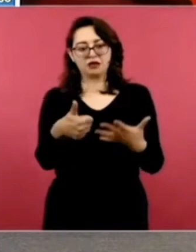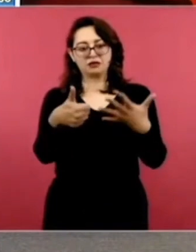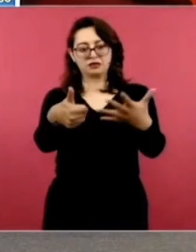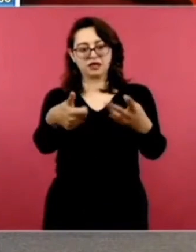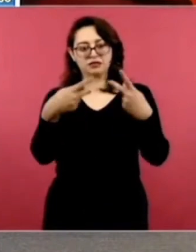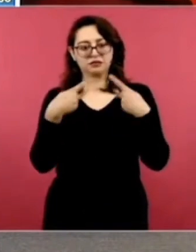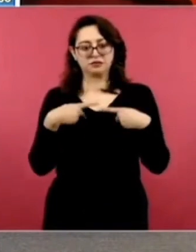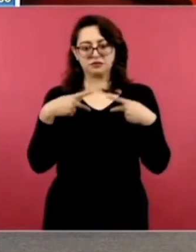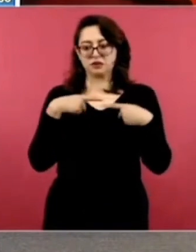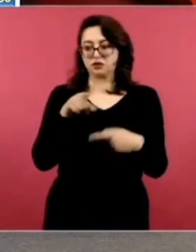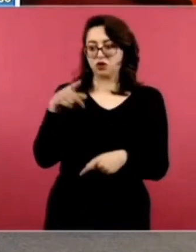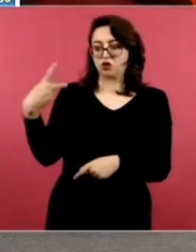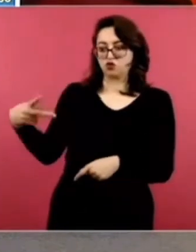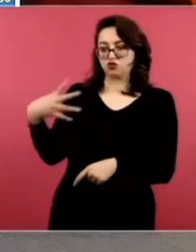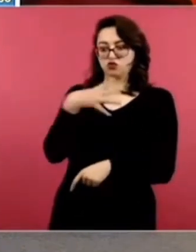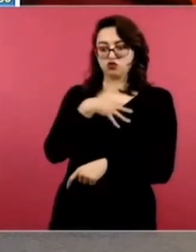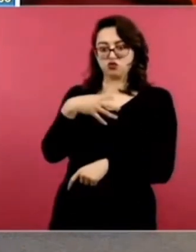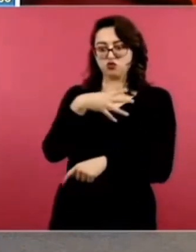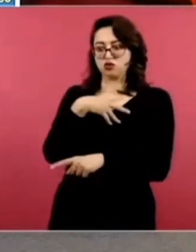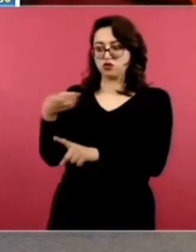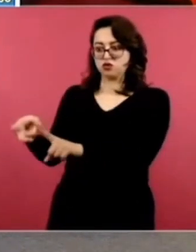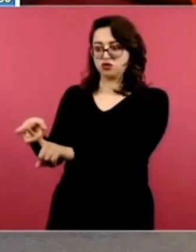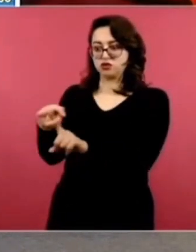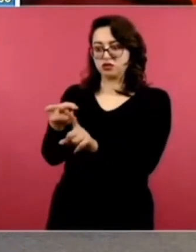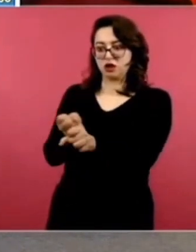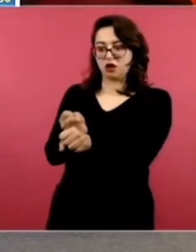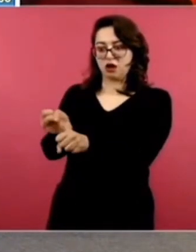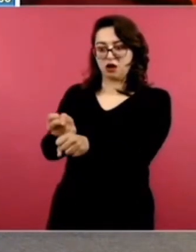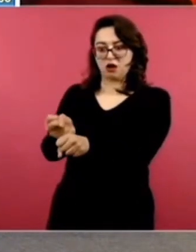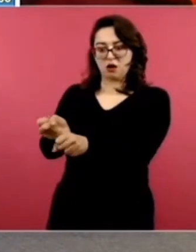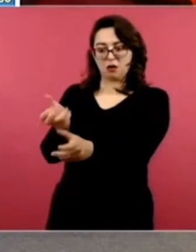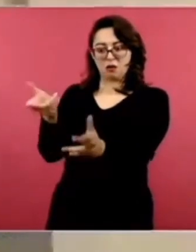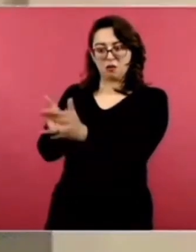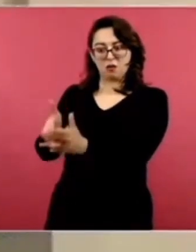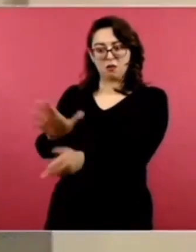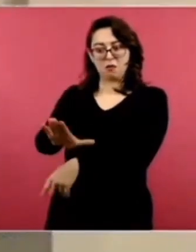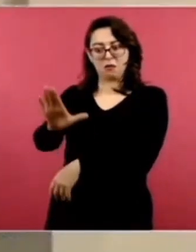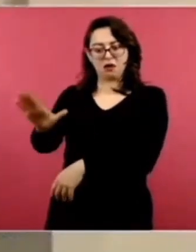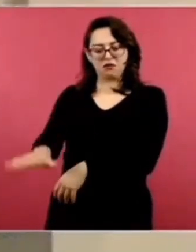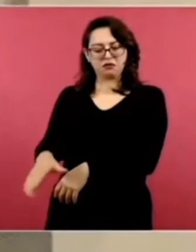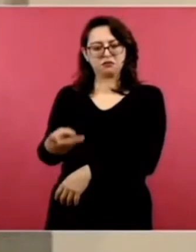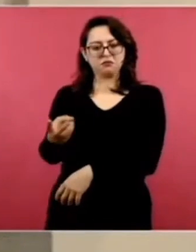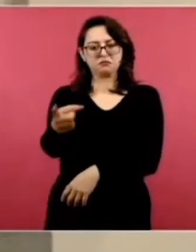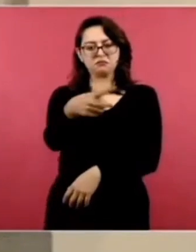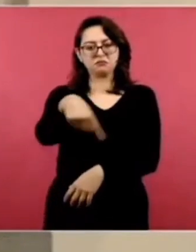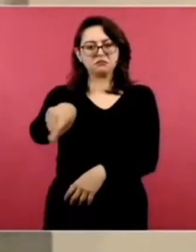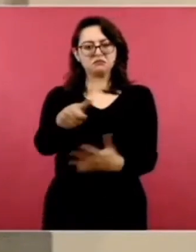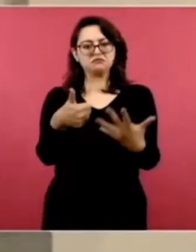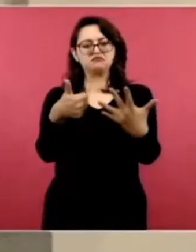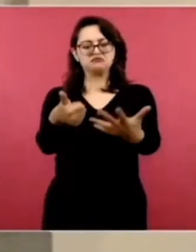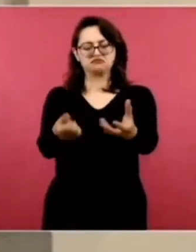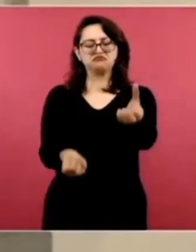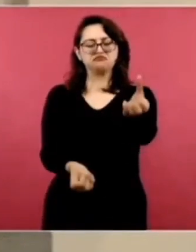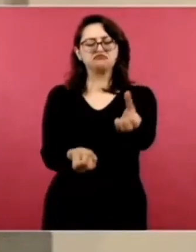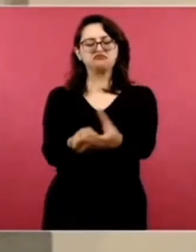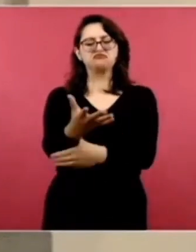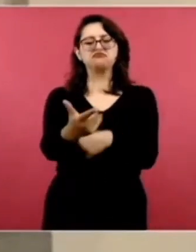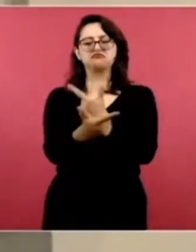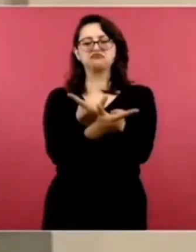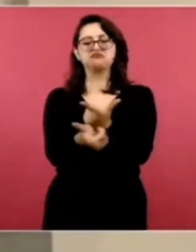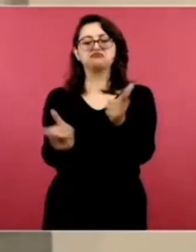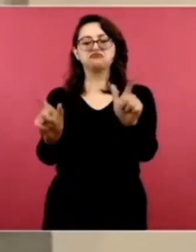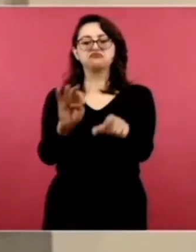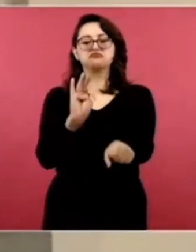seis presuntos secuestradores y homicidas de Juan Francisco, hijo del poeta y activista Javier